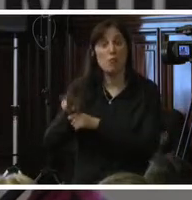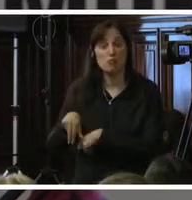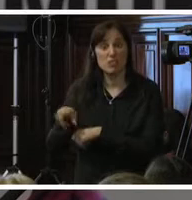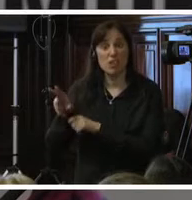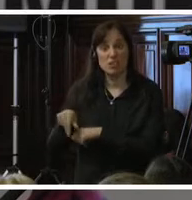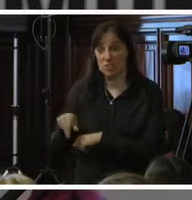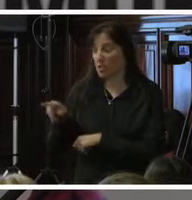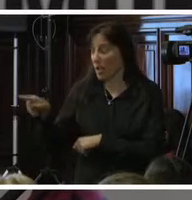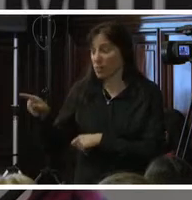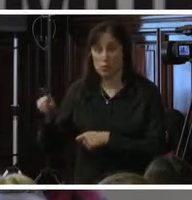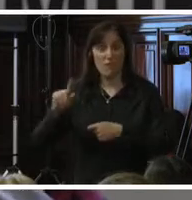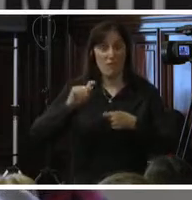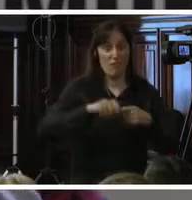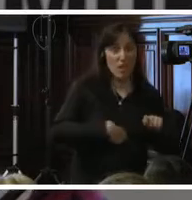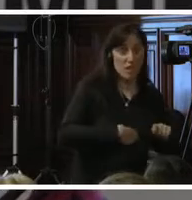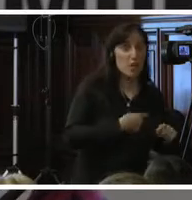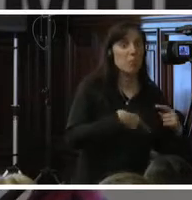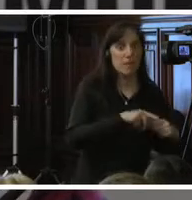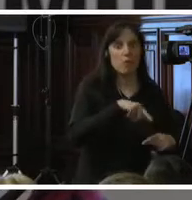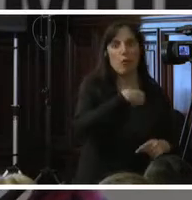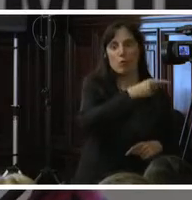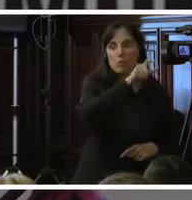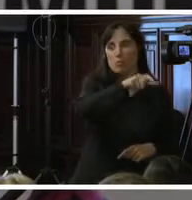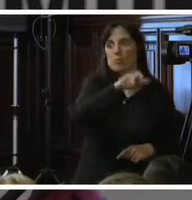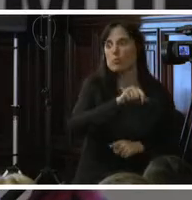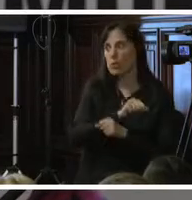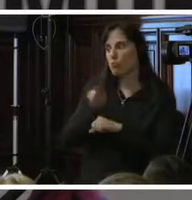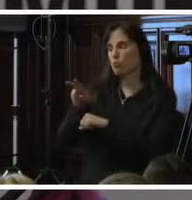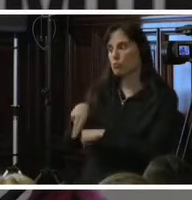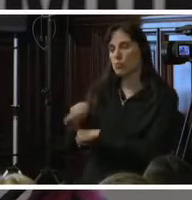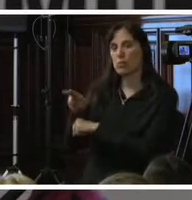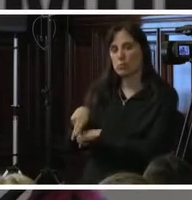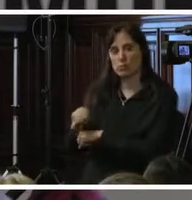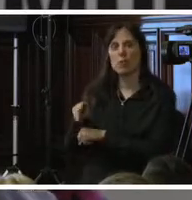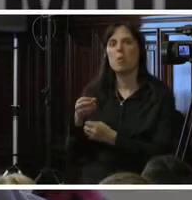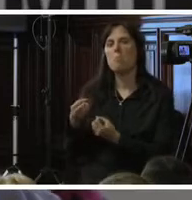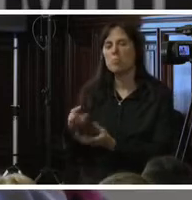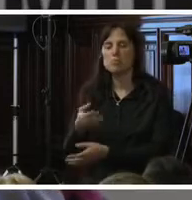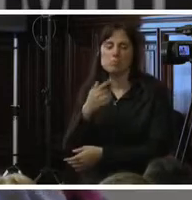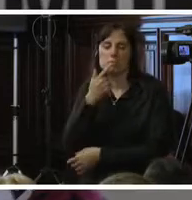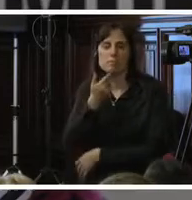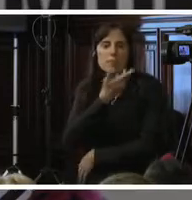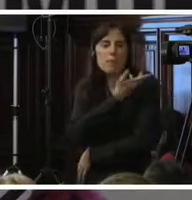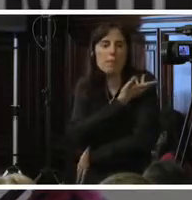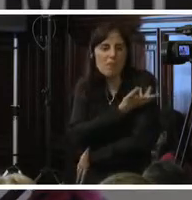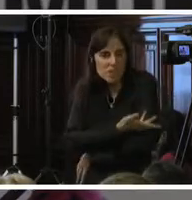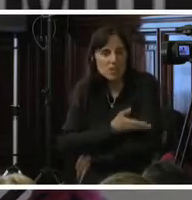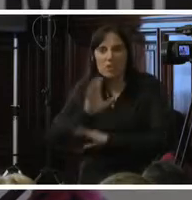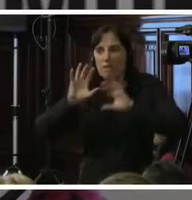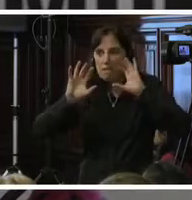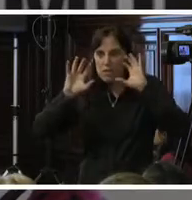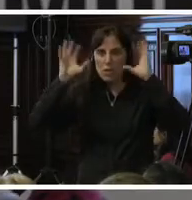personas que pueden ser víctimas de la trata debido a la pobreza, a la violencia,